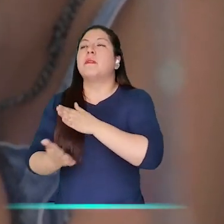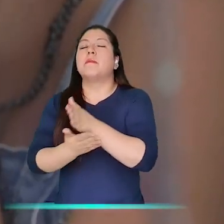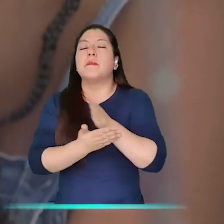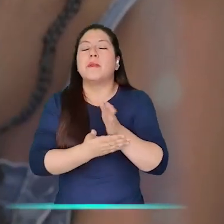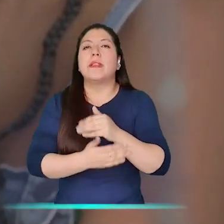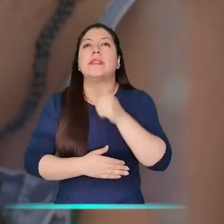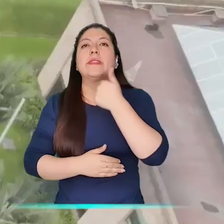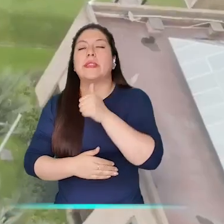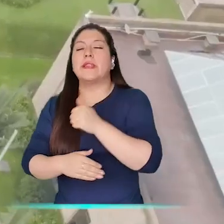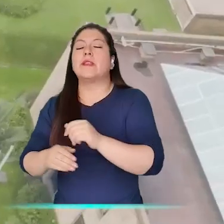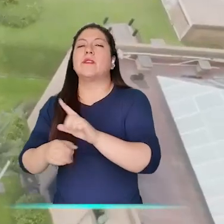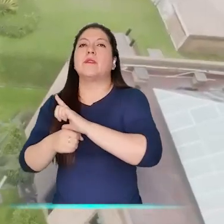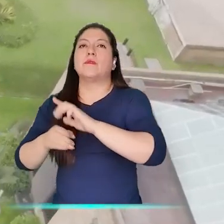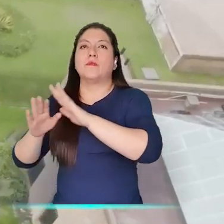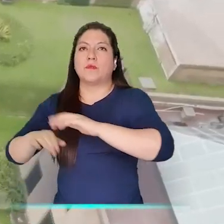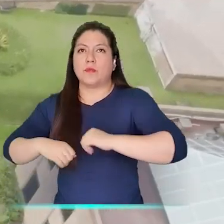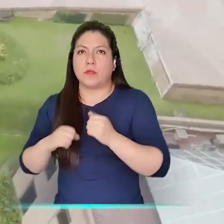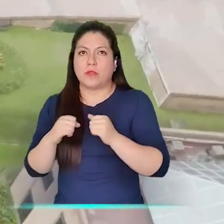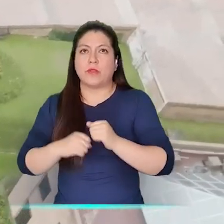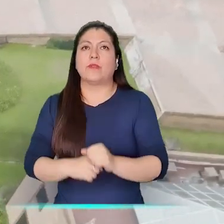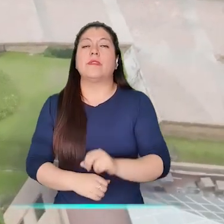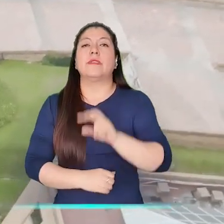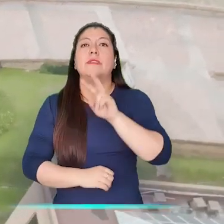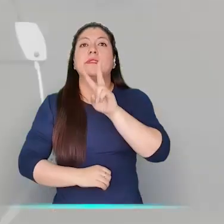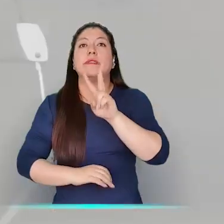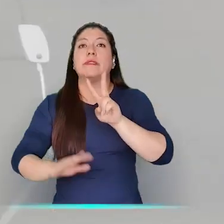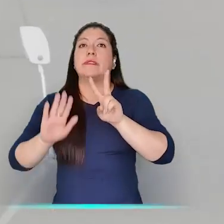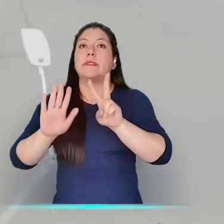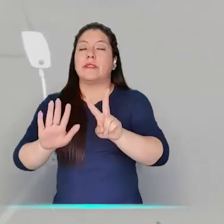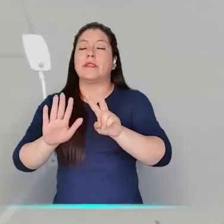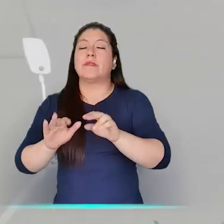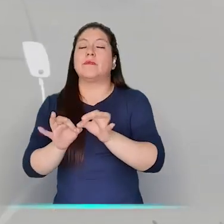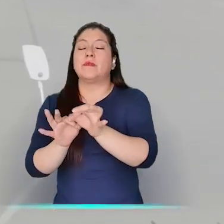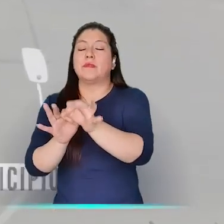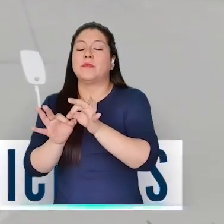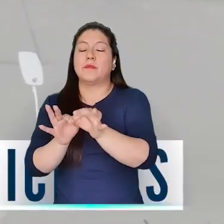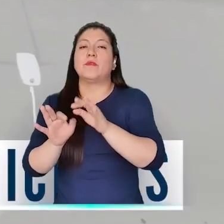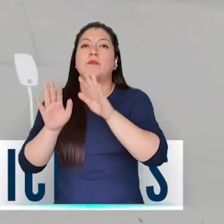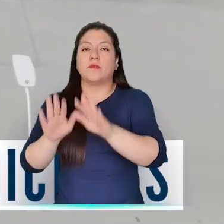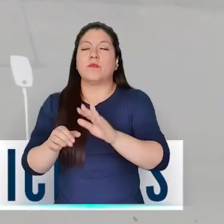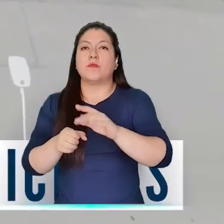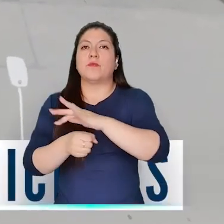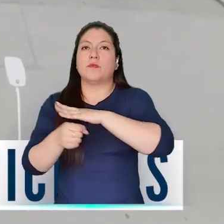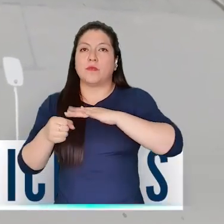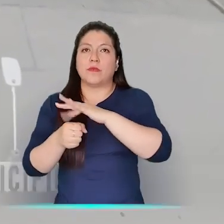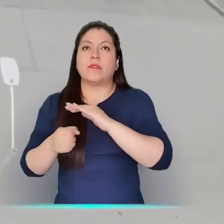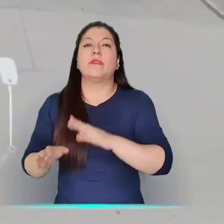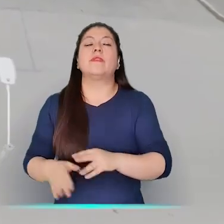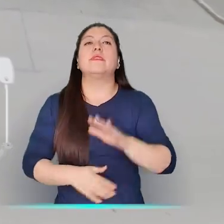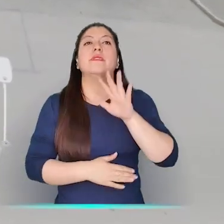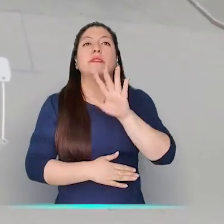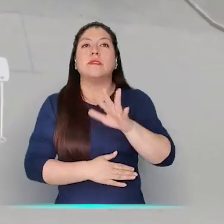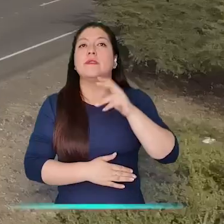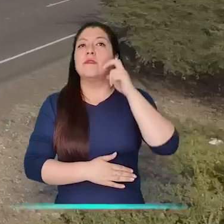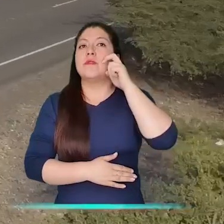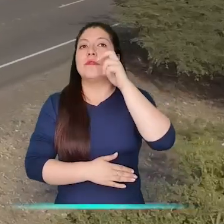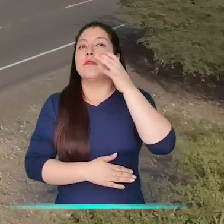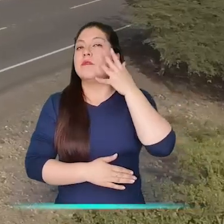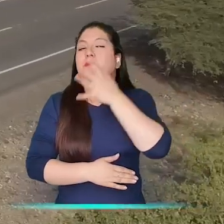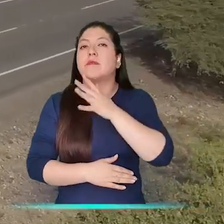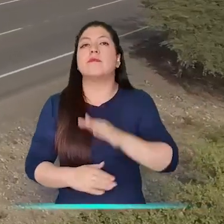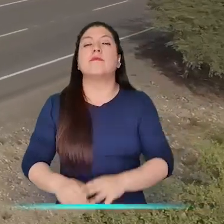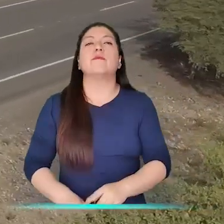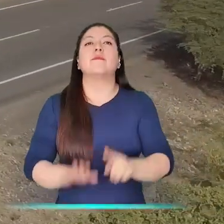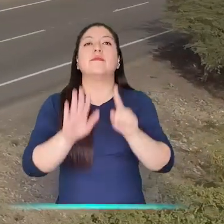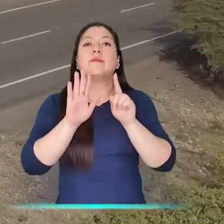logramos visitar 10 localidades de la ciudad de Bogotá, 7 municipios de Cundinamarca, 5 de